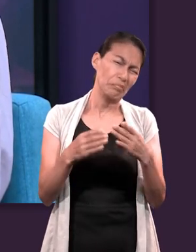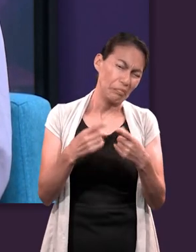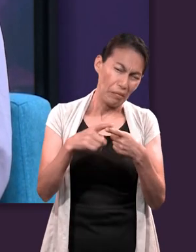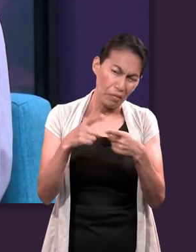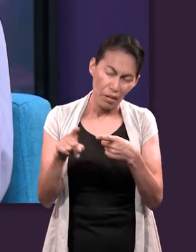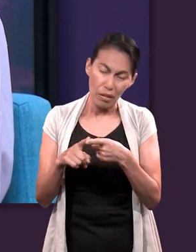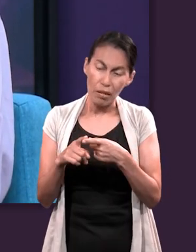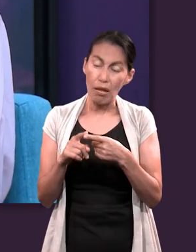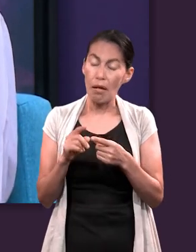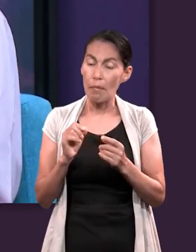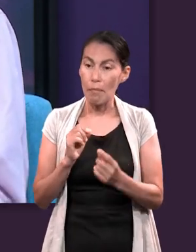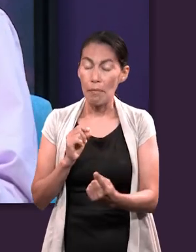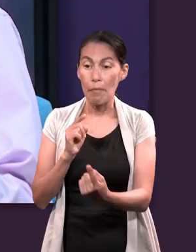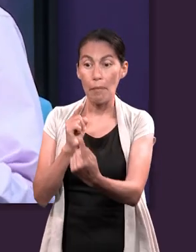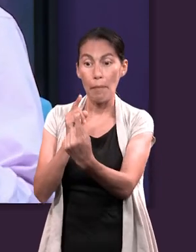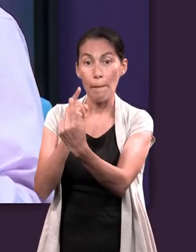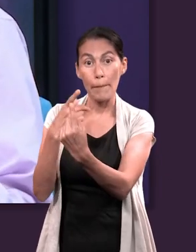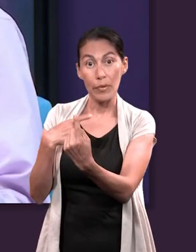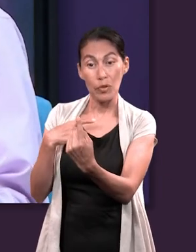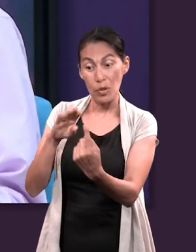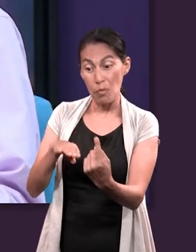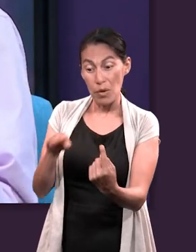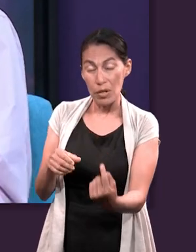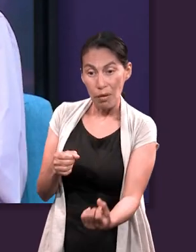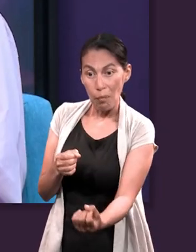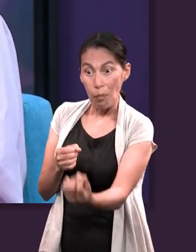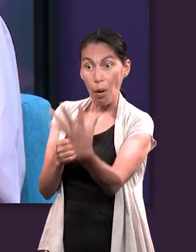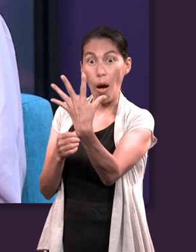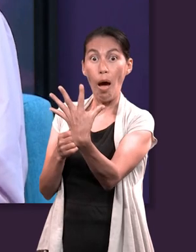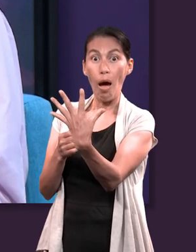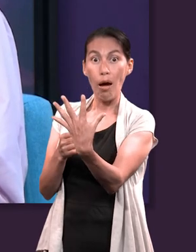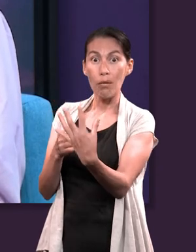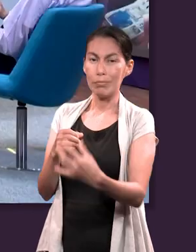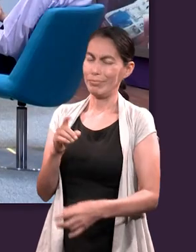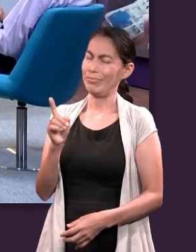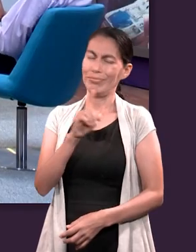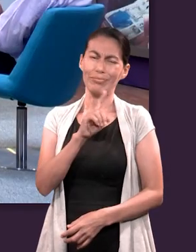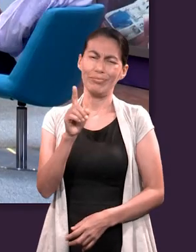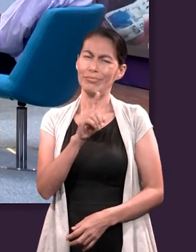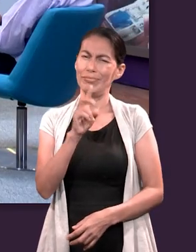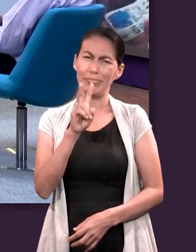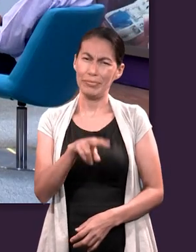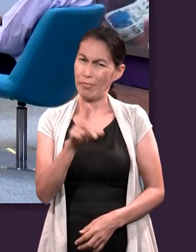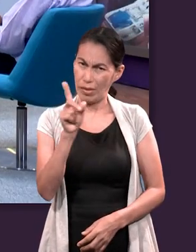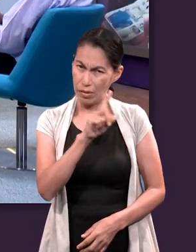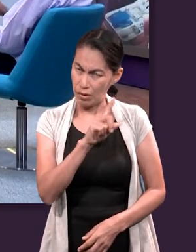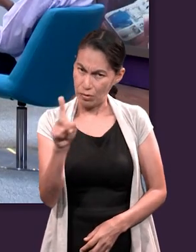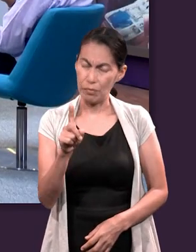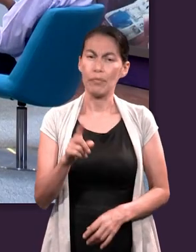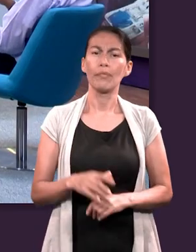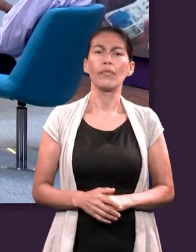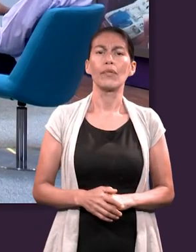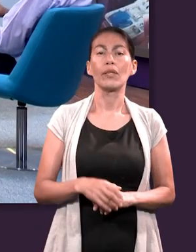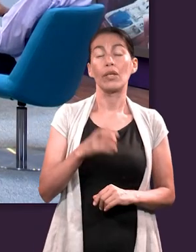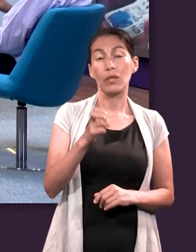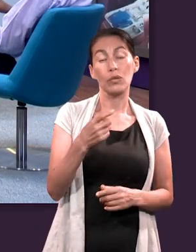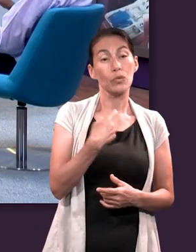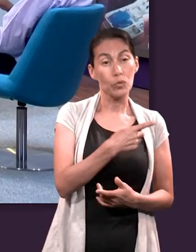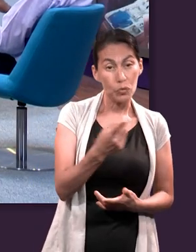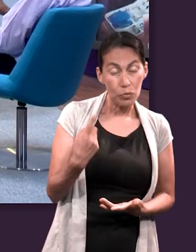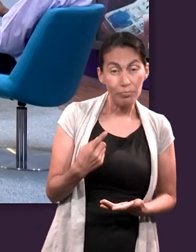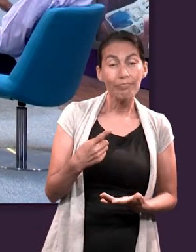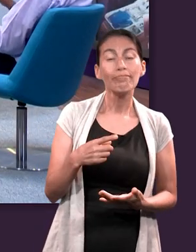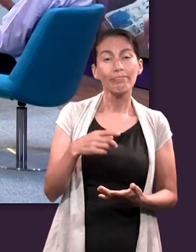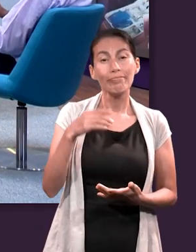cosas sobre el pasado, sobre el presente, sobre el futuro, que ciertamente no son así. Entonces, creo que es uno de los